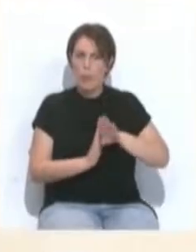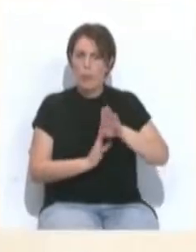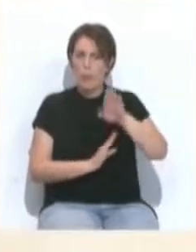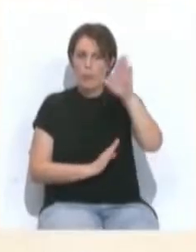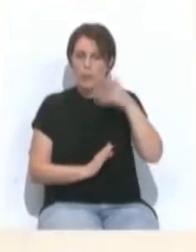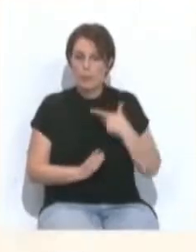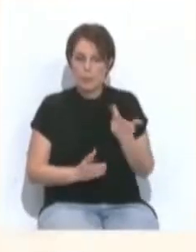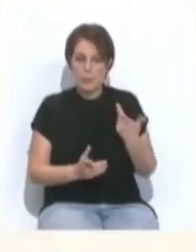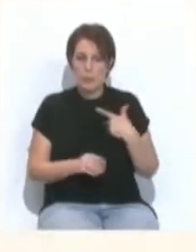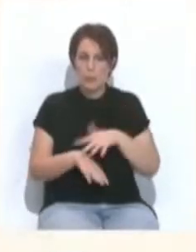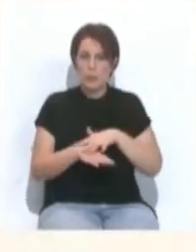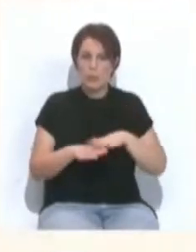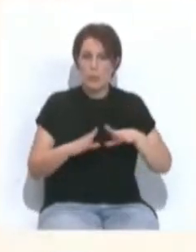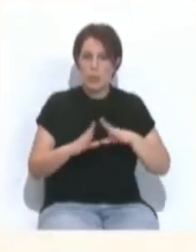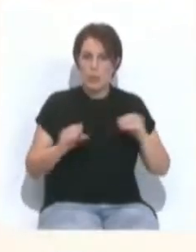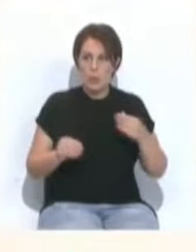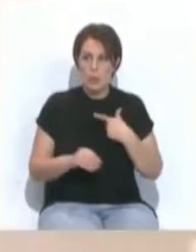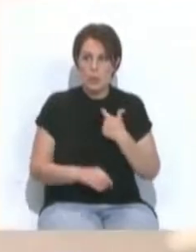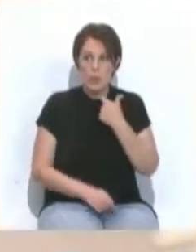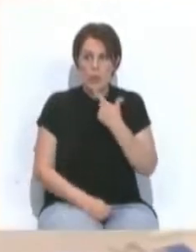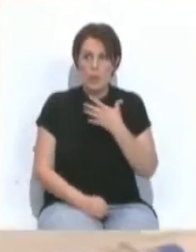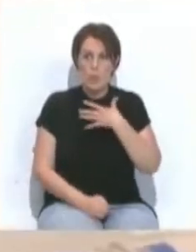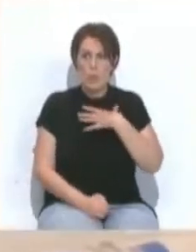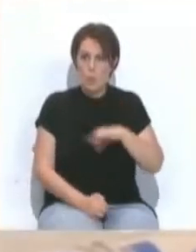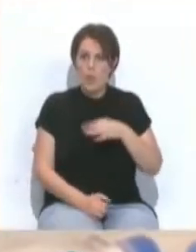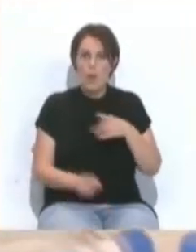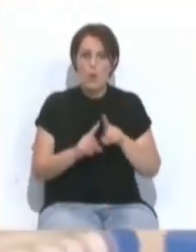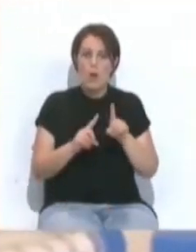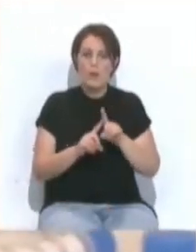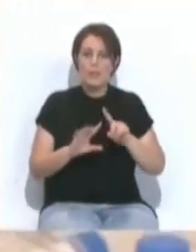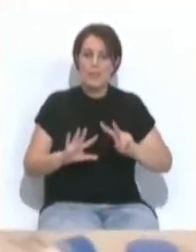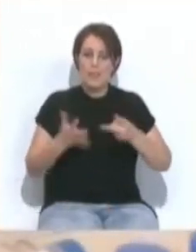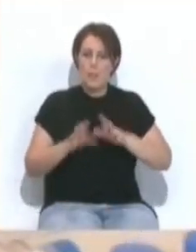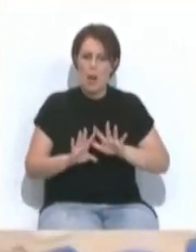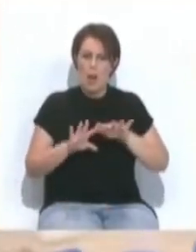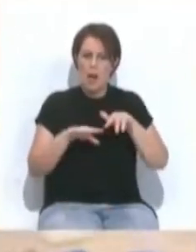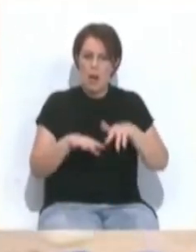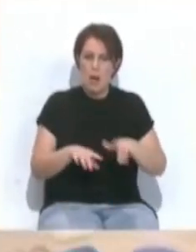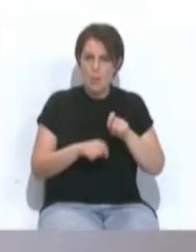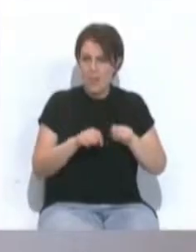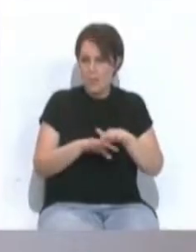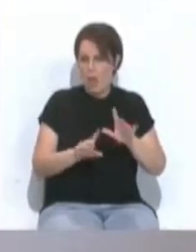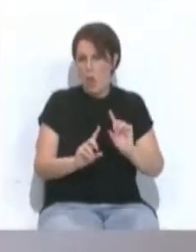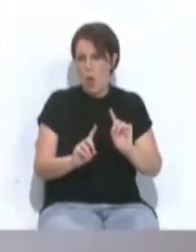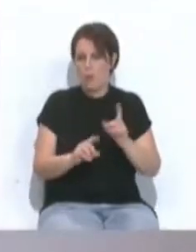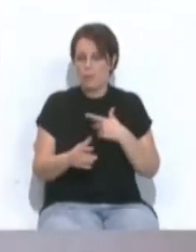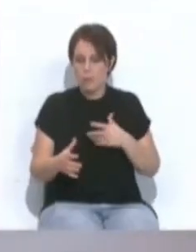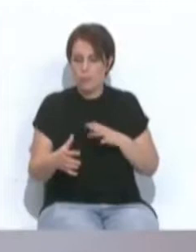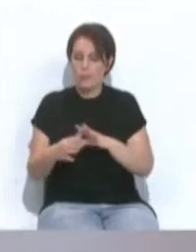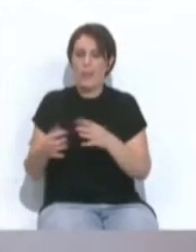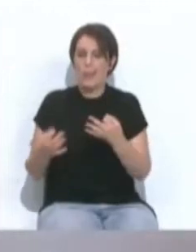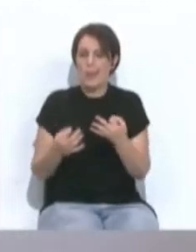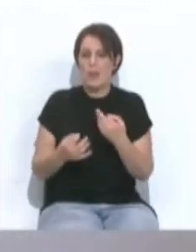incremento que desde el Gobierno de Andaluz se descarta que se pueda considerar como una séptima hora de la pandemia y que se vincula en cierto modo